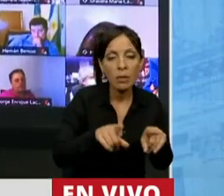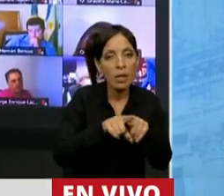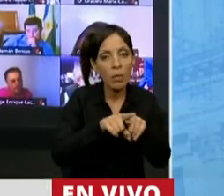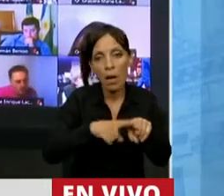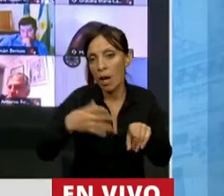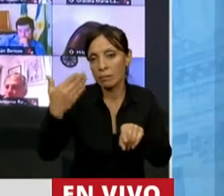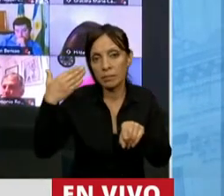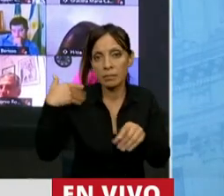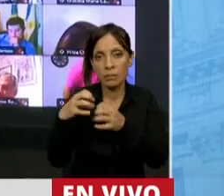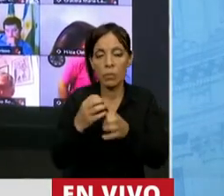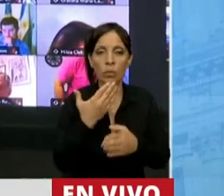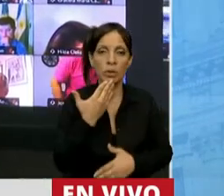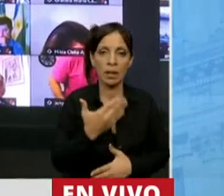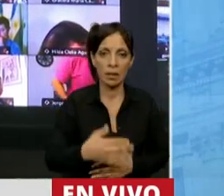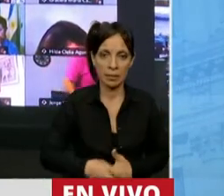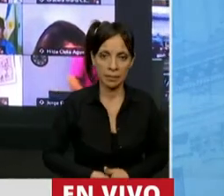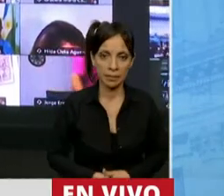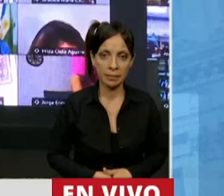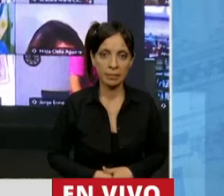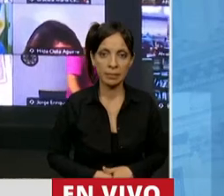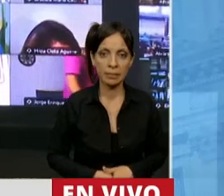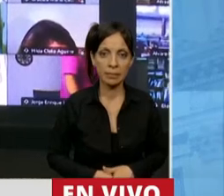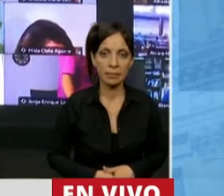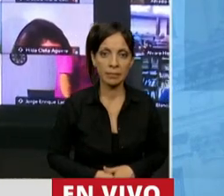en todas las sesiones. Muchas gracias, señor Presidente.